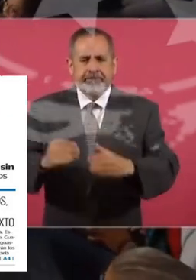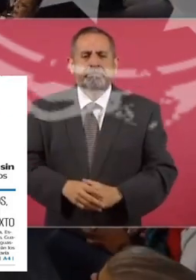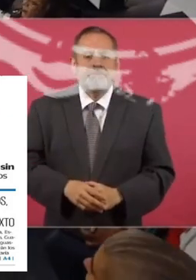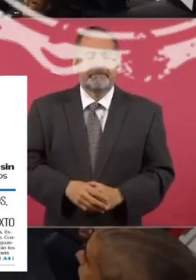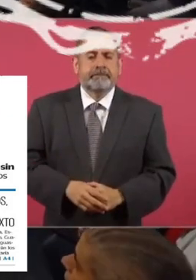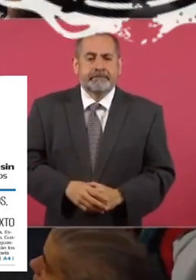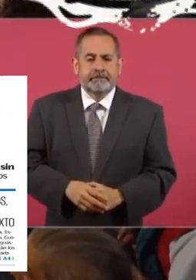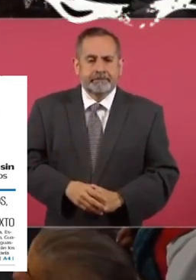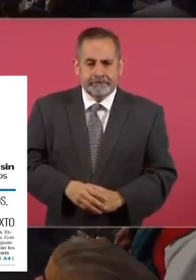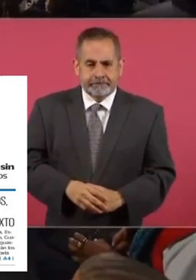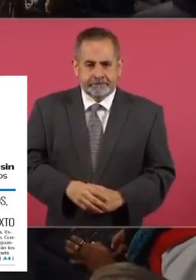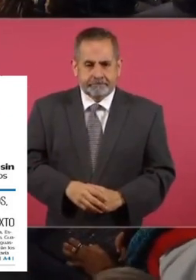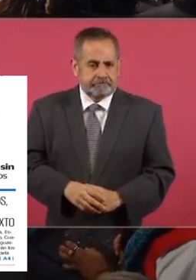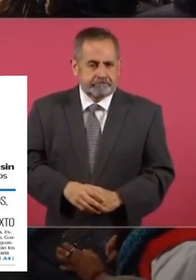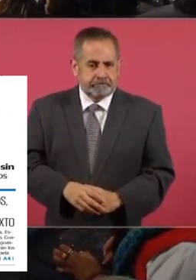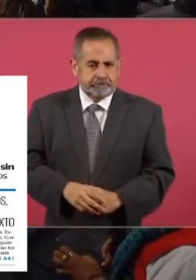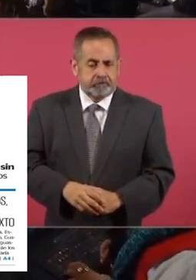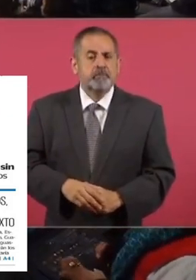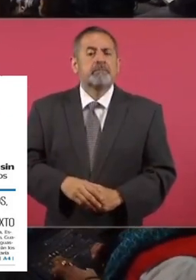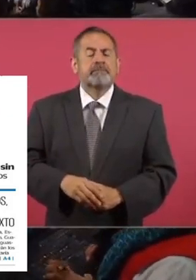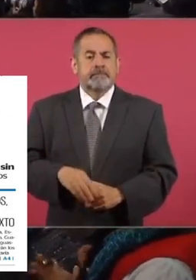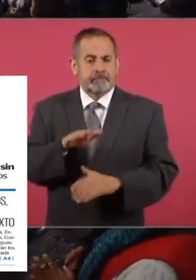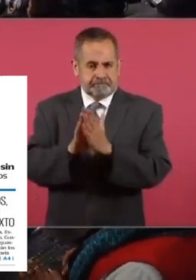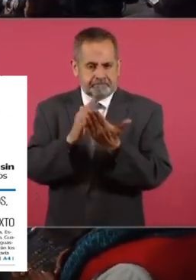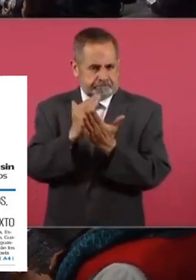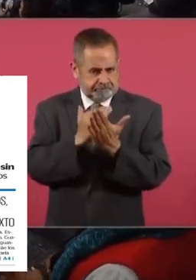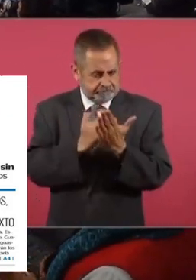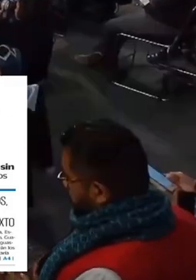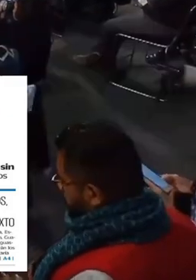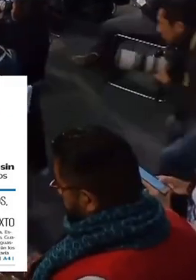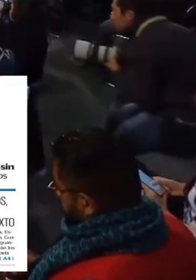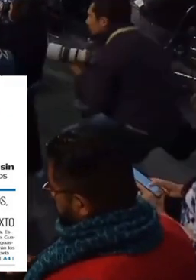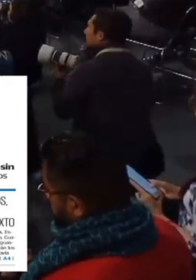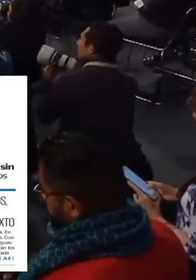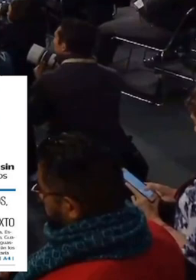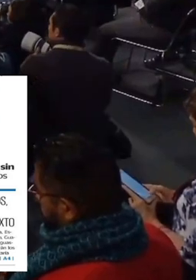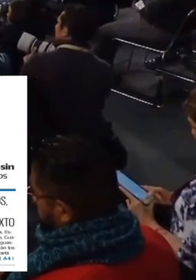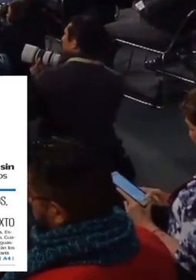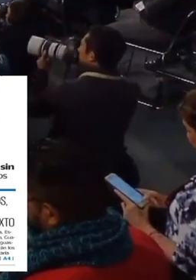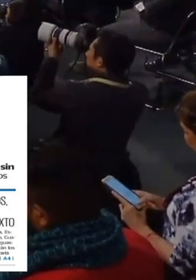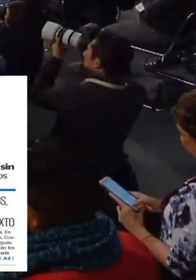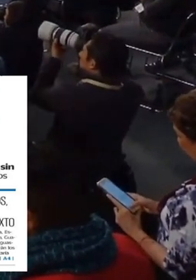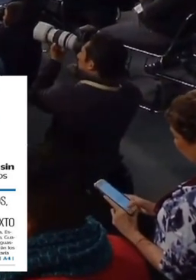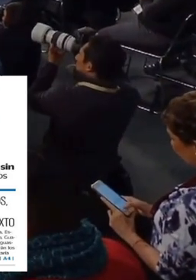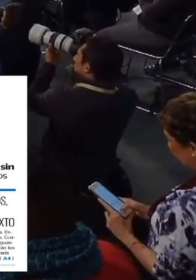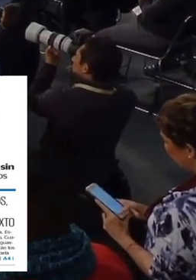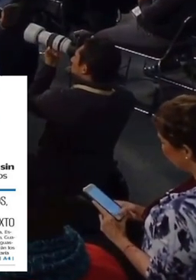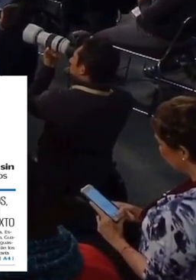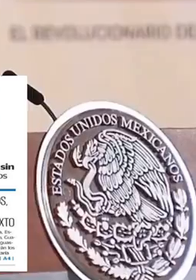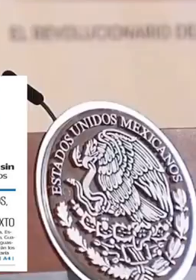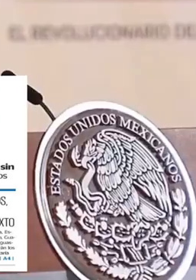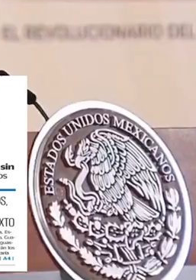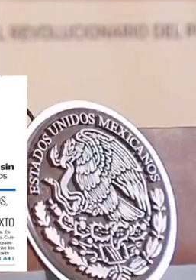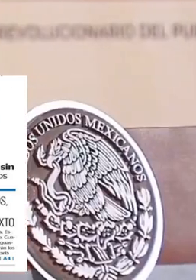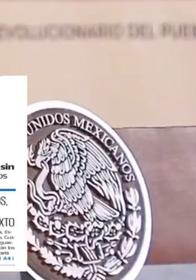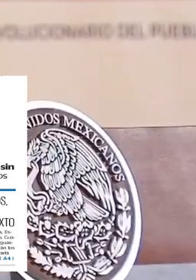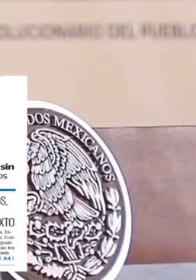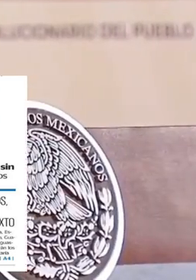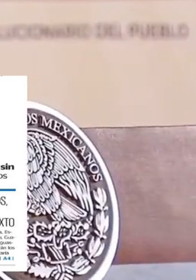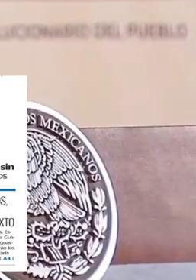Bueno, lo de los libros ya se explicó. En la mayoría de las escuelas ya están los libros de preescolar, de primaria.